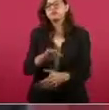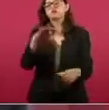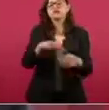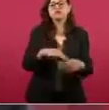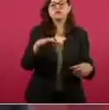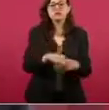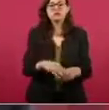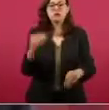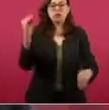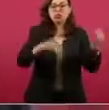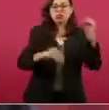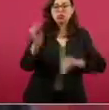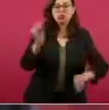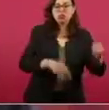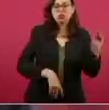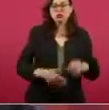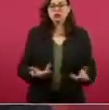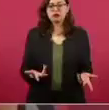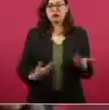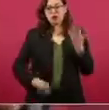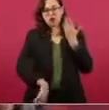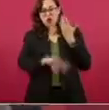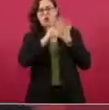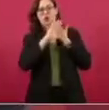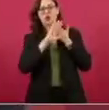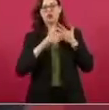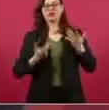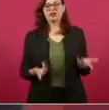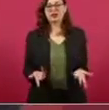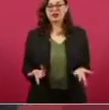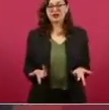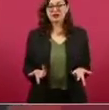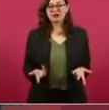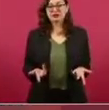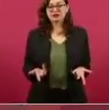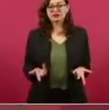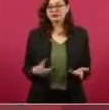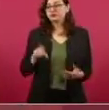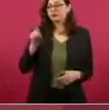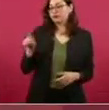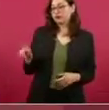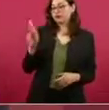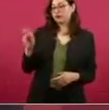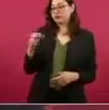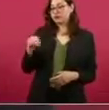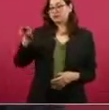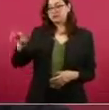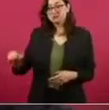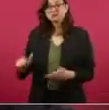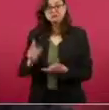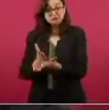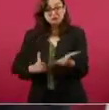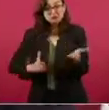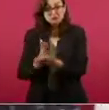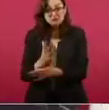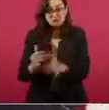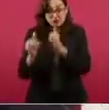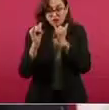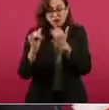para pedirle que